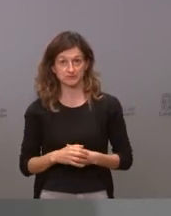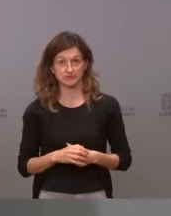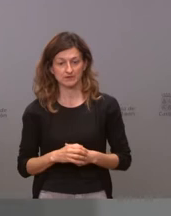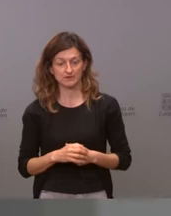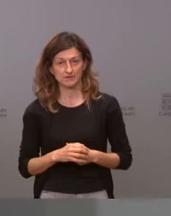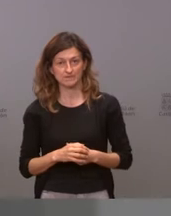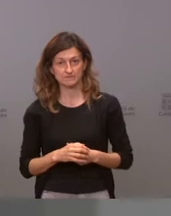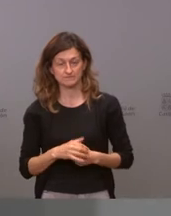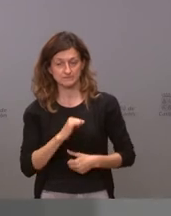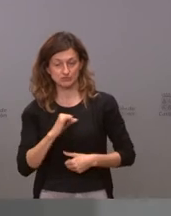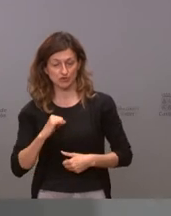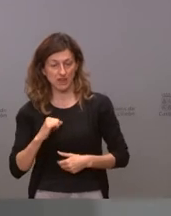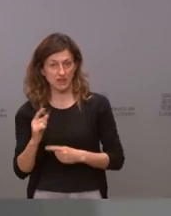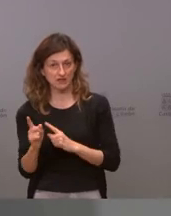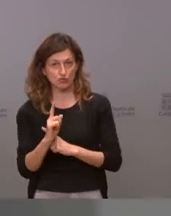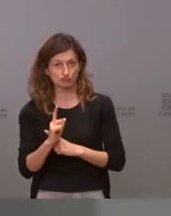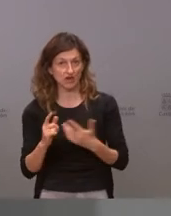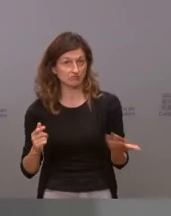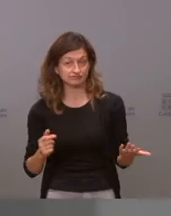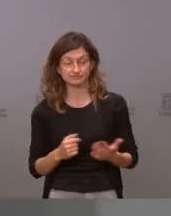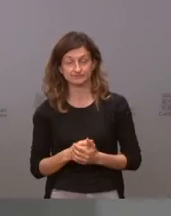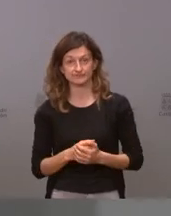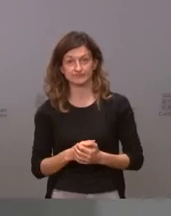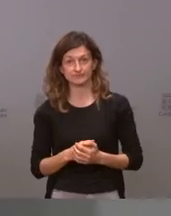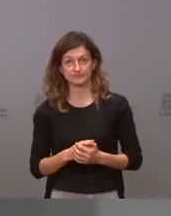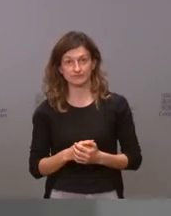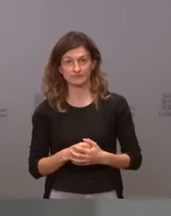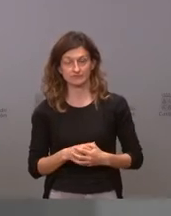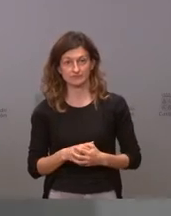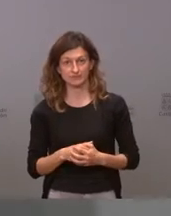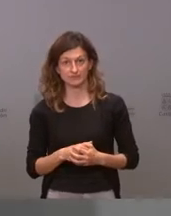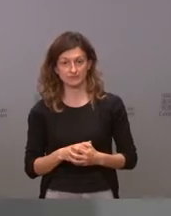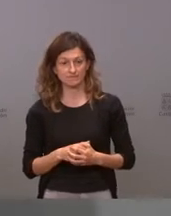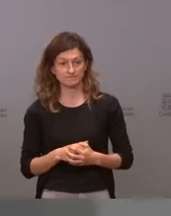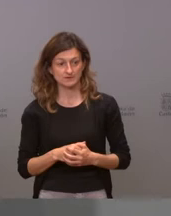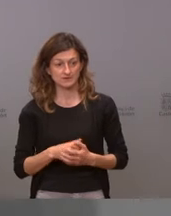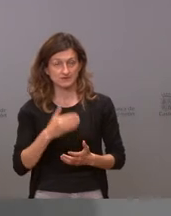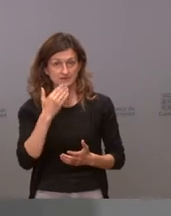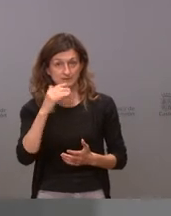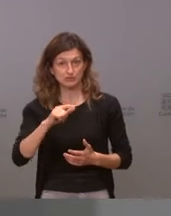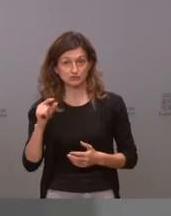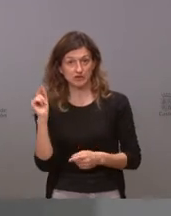descalificación personal yo creo que descalifica mucho más a quien la ejerce